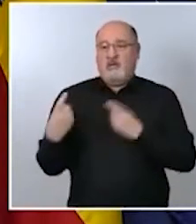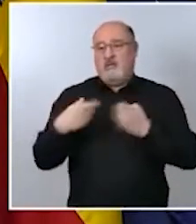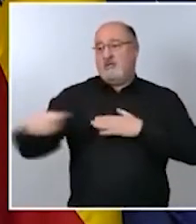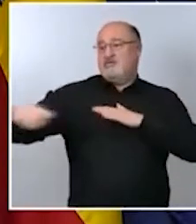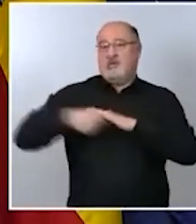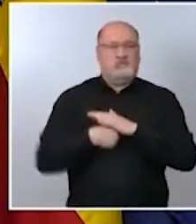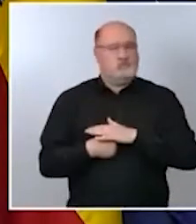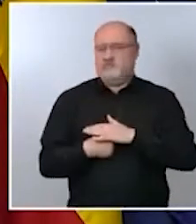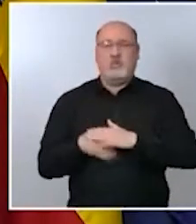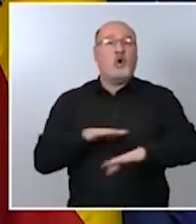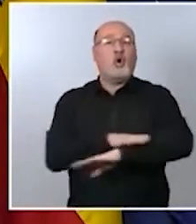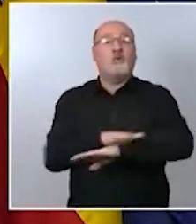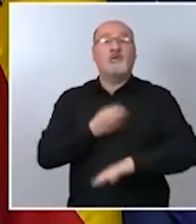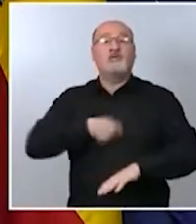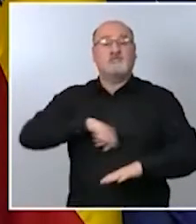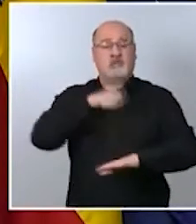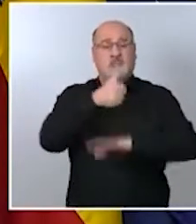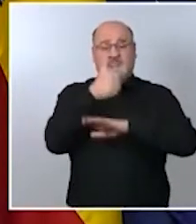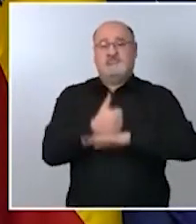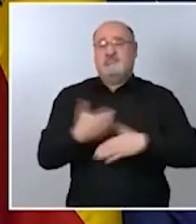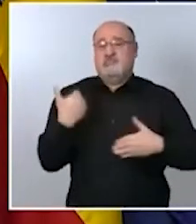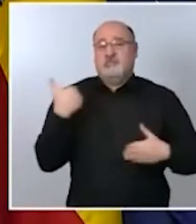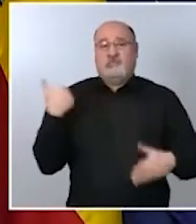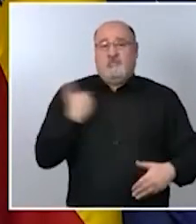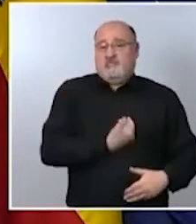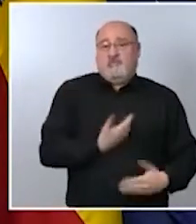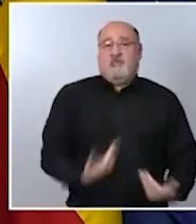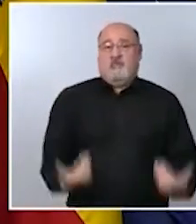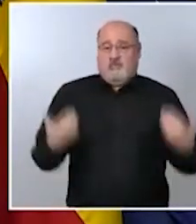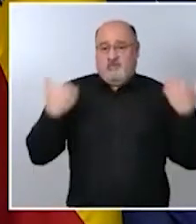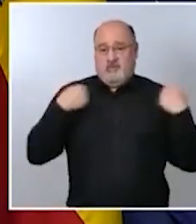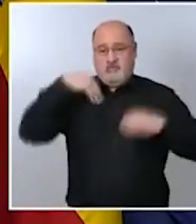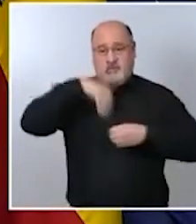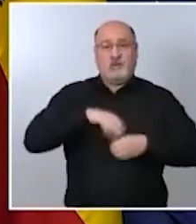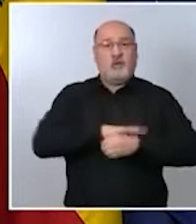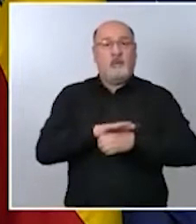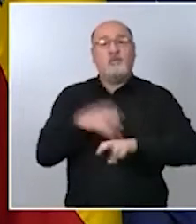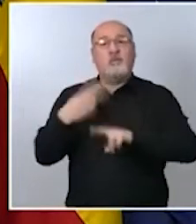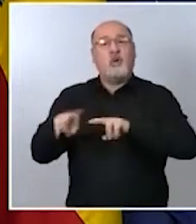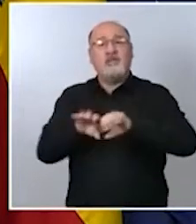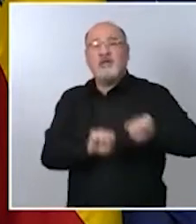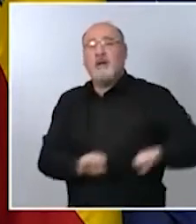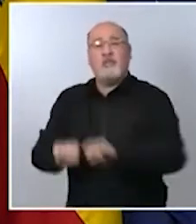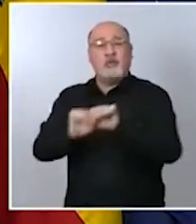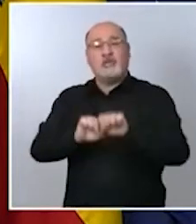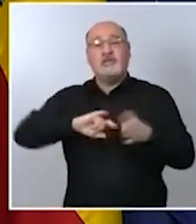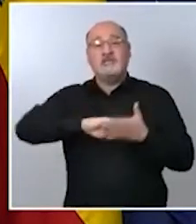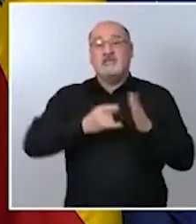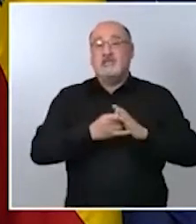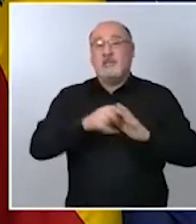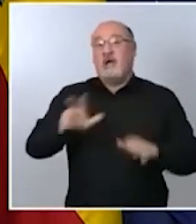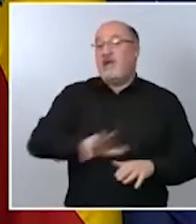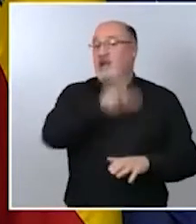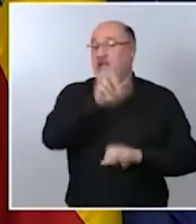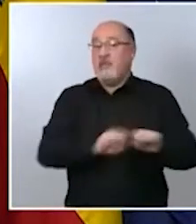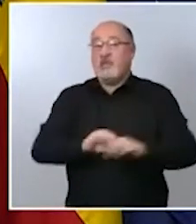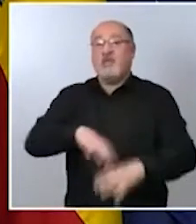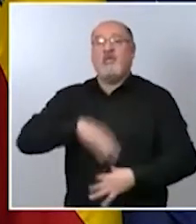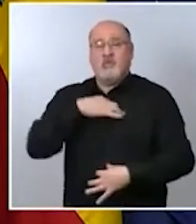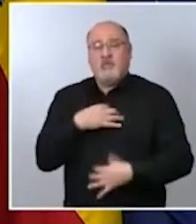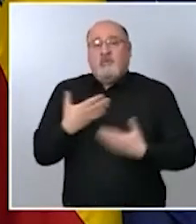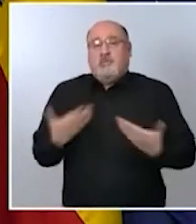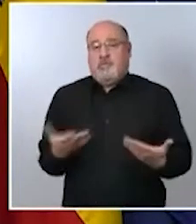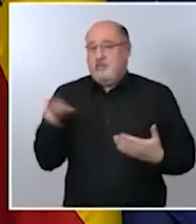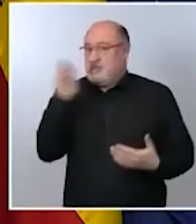que el gobierno dentro de lo que es la política de protección del sistema nacional de protección civil valga la reiteración